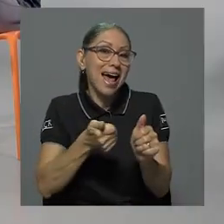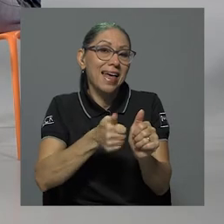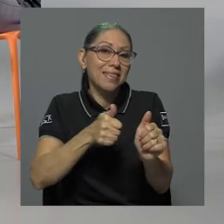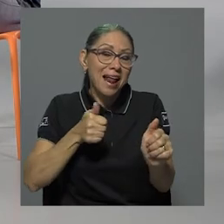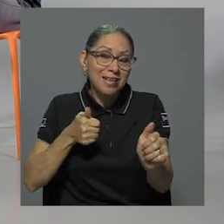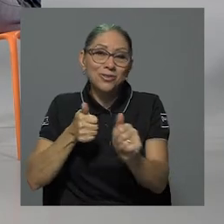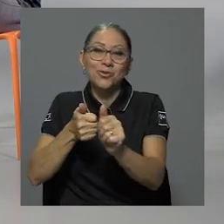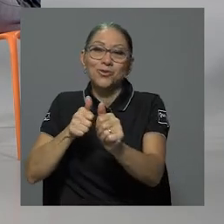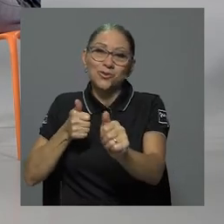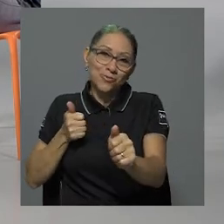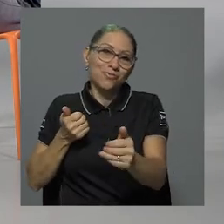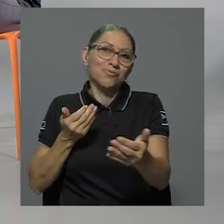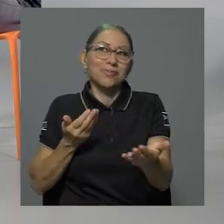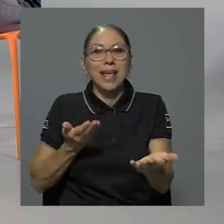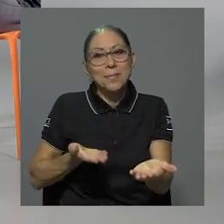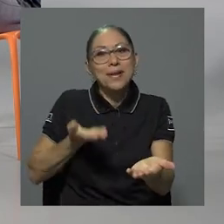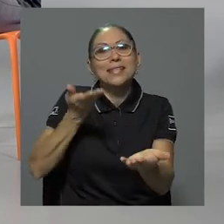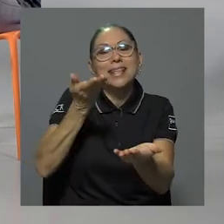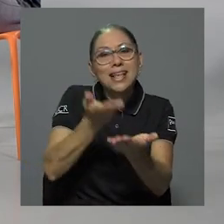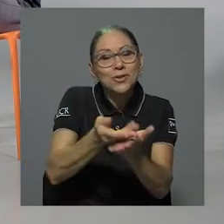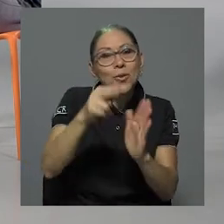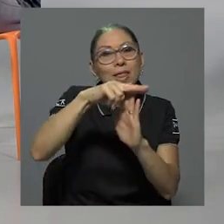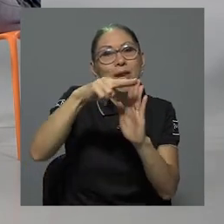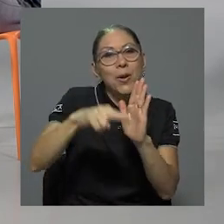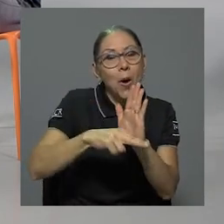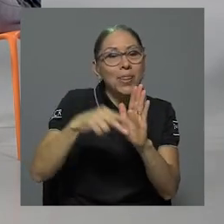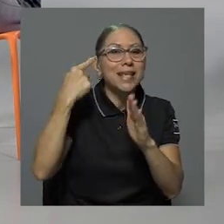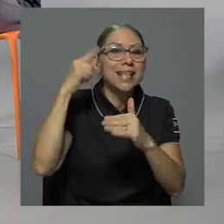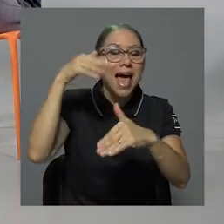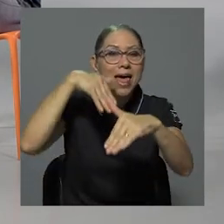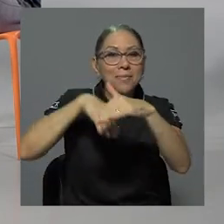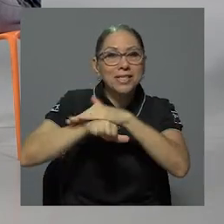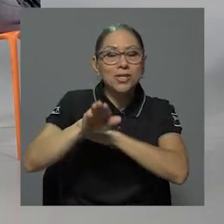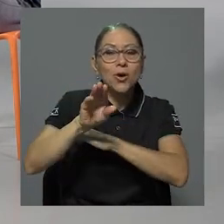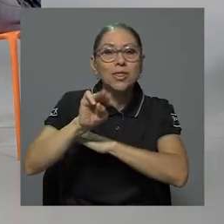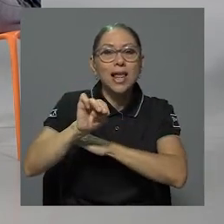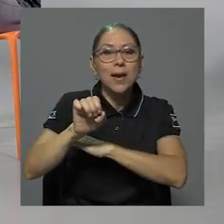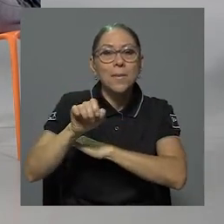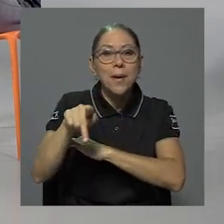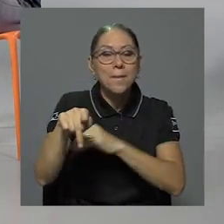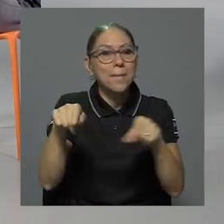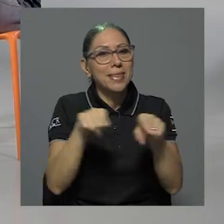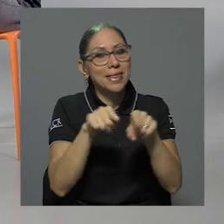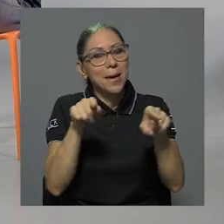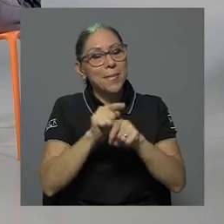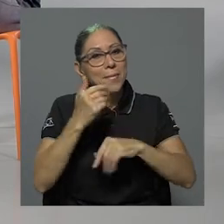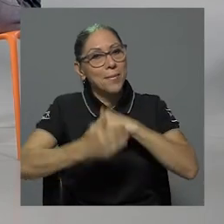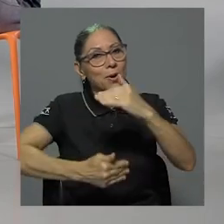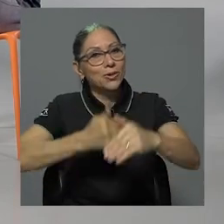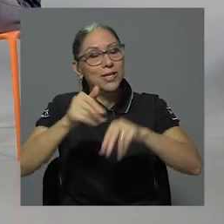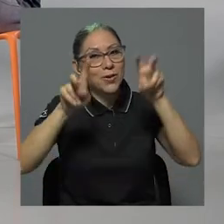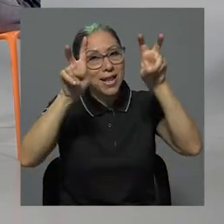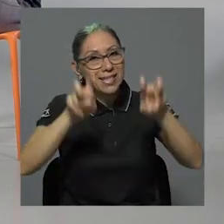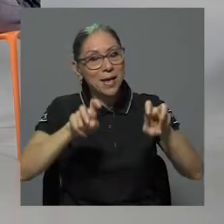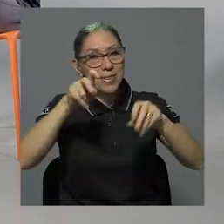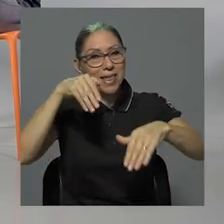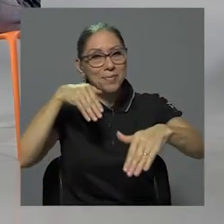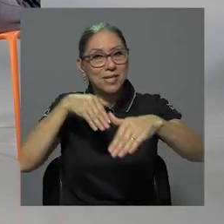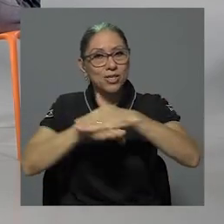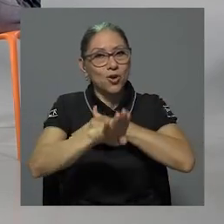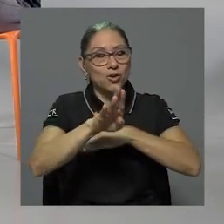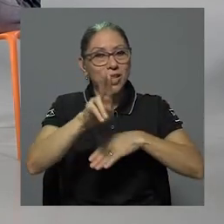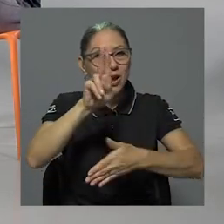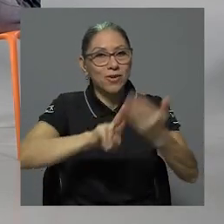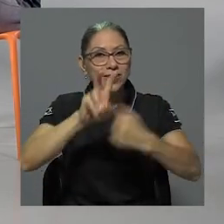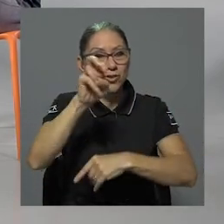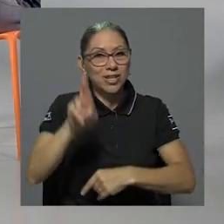presentación de notas de admisión del MEP y demás, y el proceso también propio, digamos, del examen de admisión de la Universidad de Costa Rica.